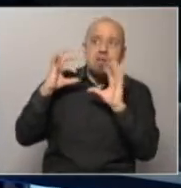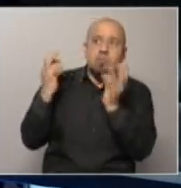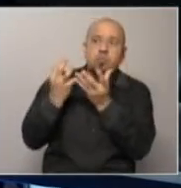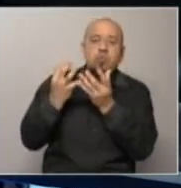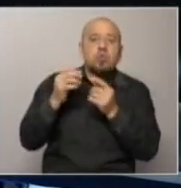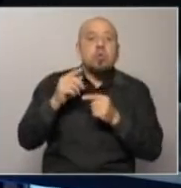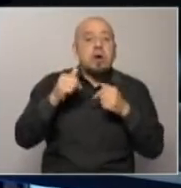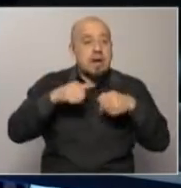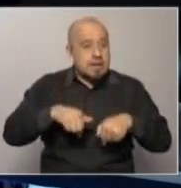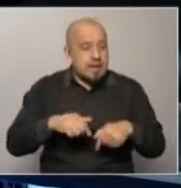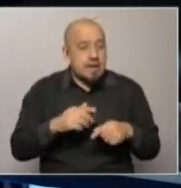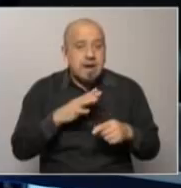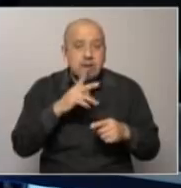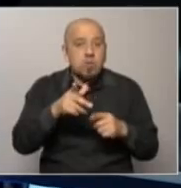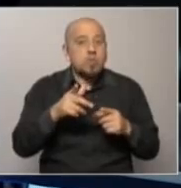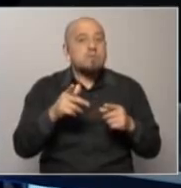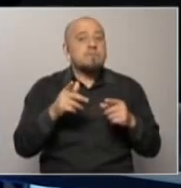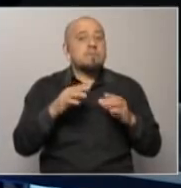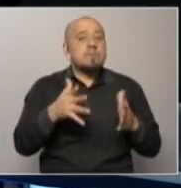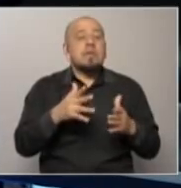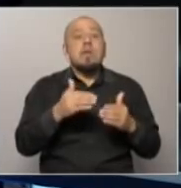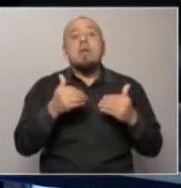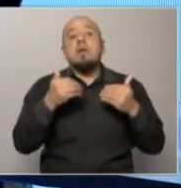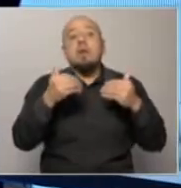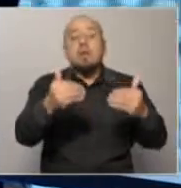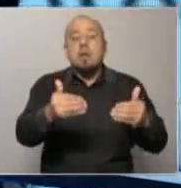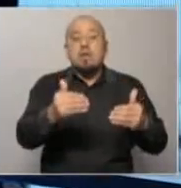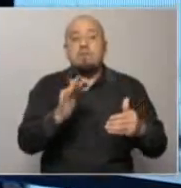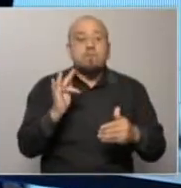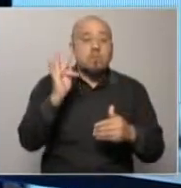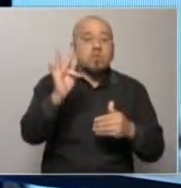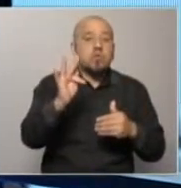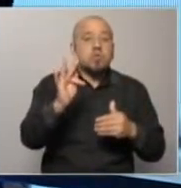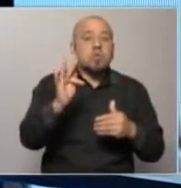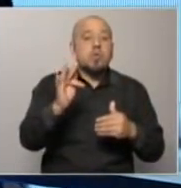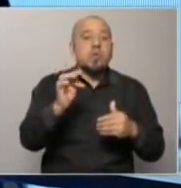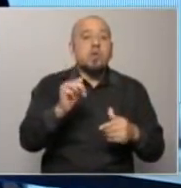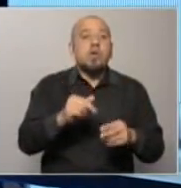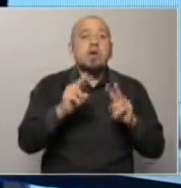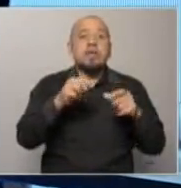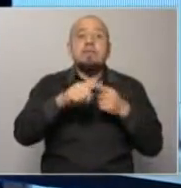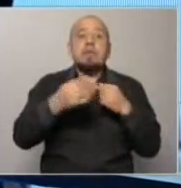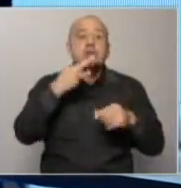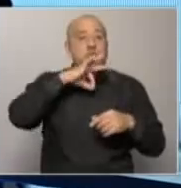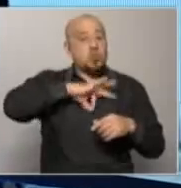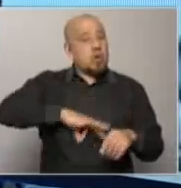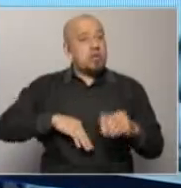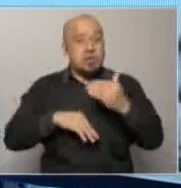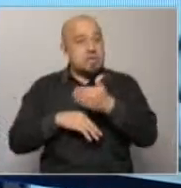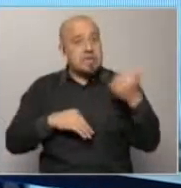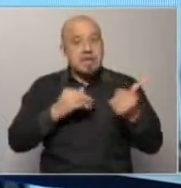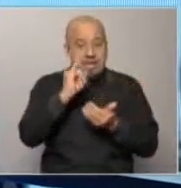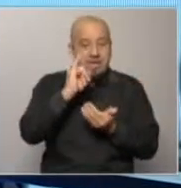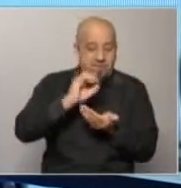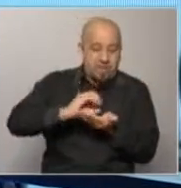derrotado hay una apuesta también esto de apostar a desindexar los salarios y tener una inflación más